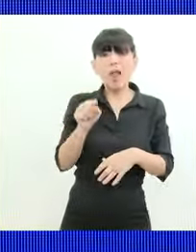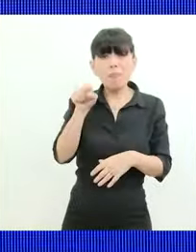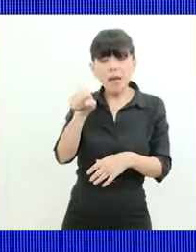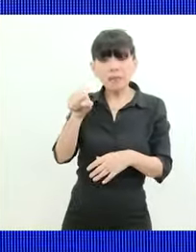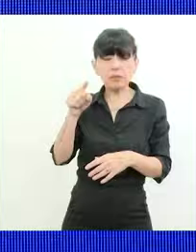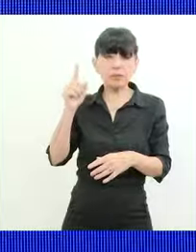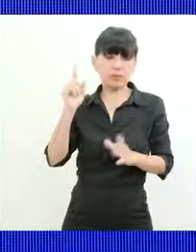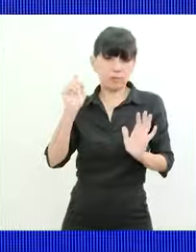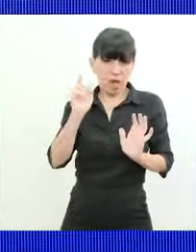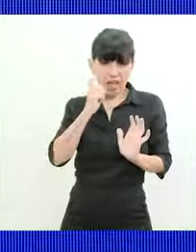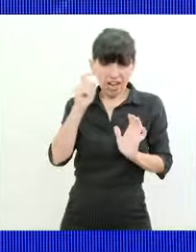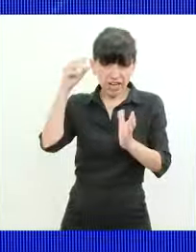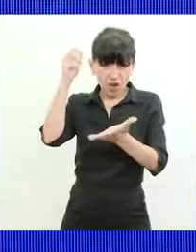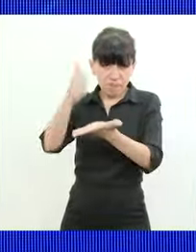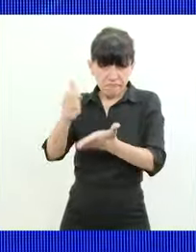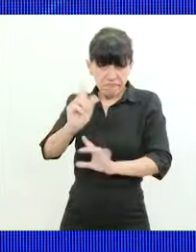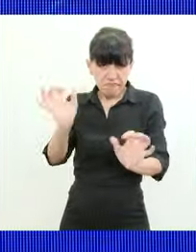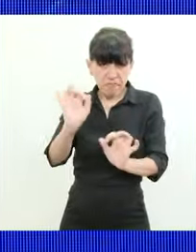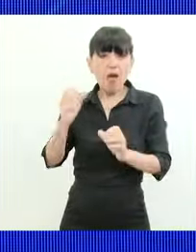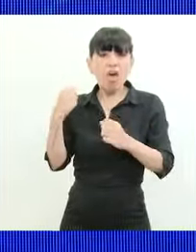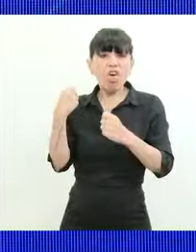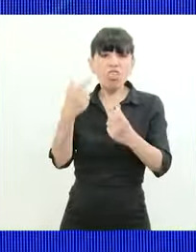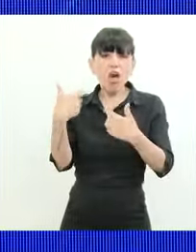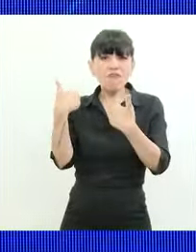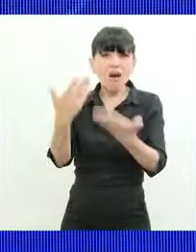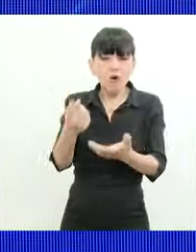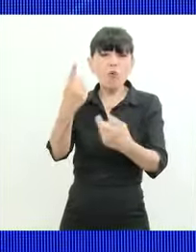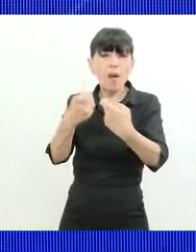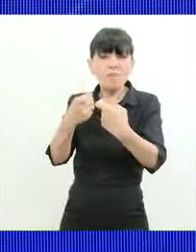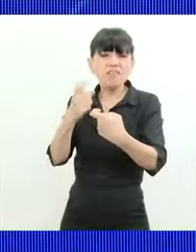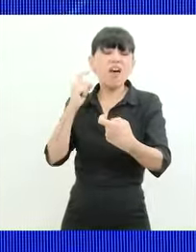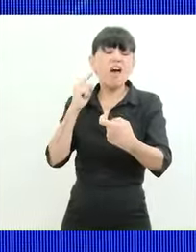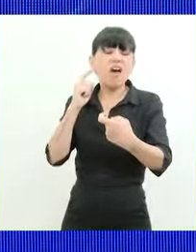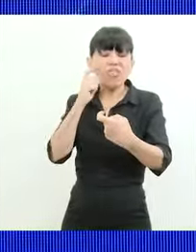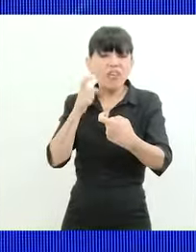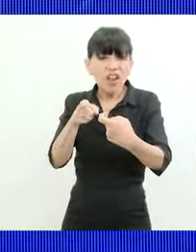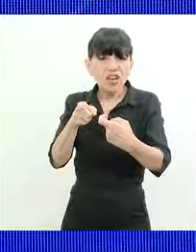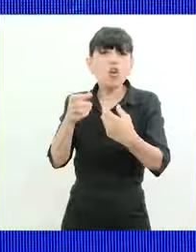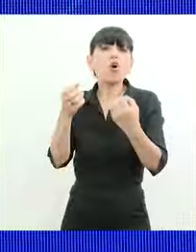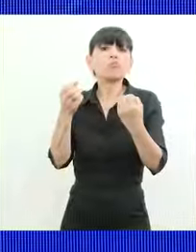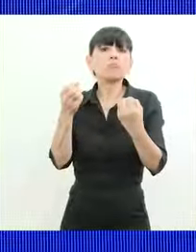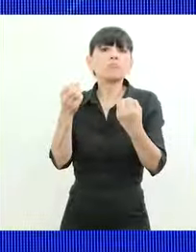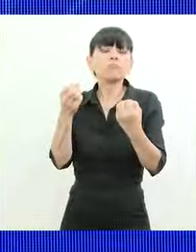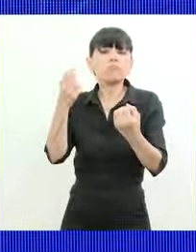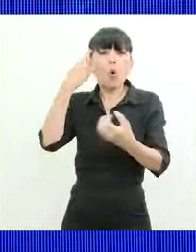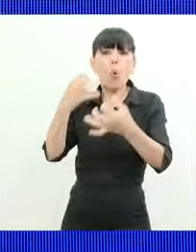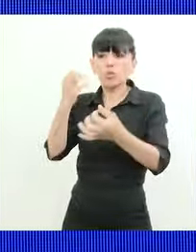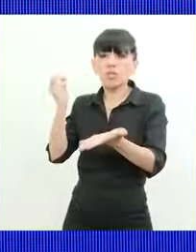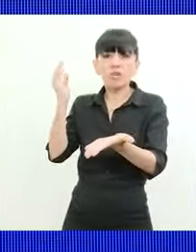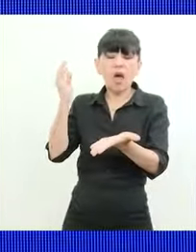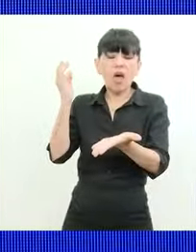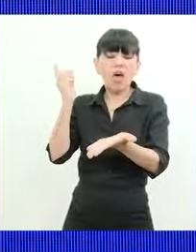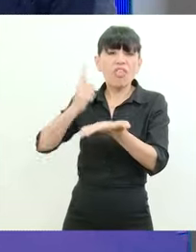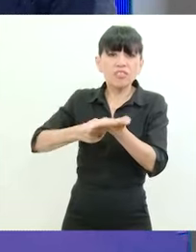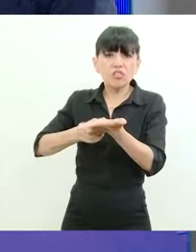Ríos le han dado a una empresa entrerriana durante 14 años una medida cautelar que impidió que otra empresa le